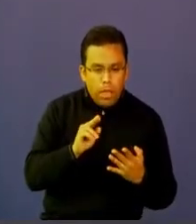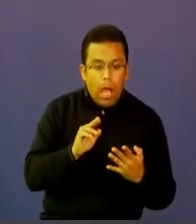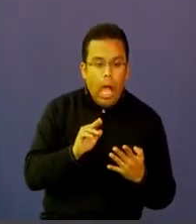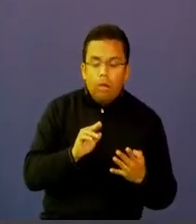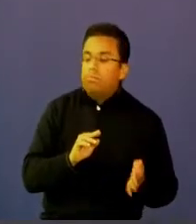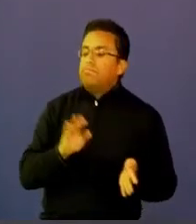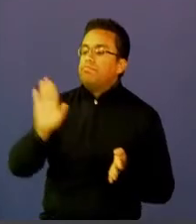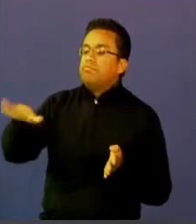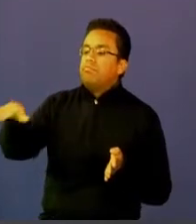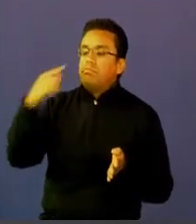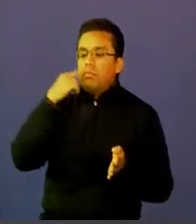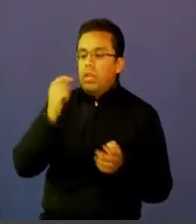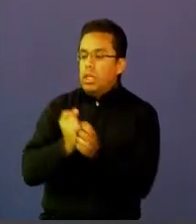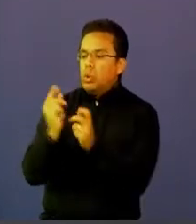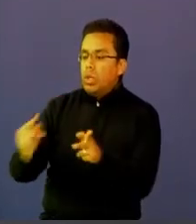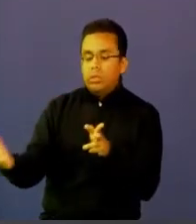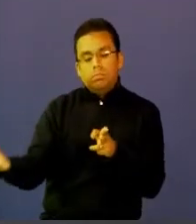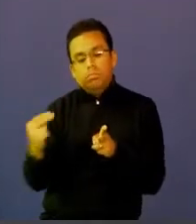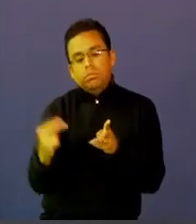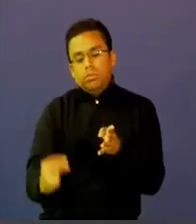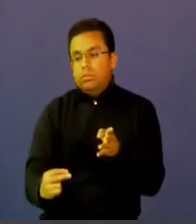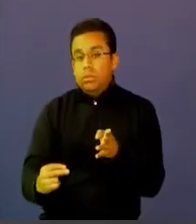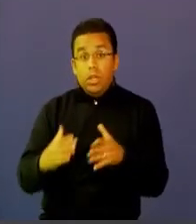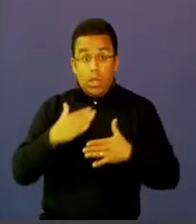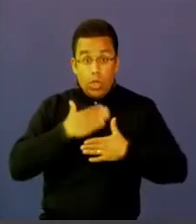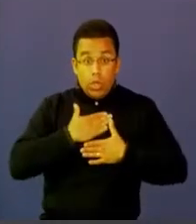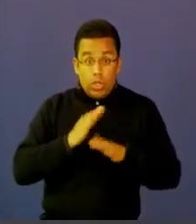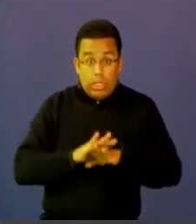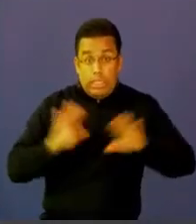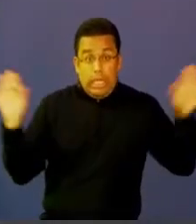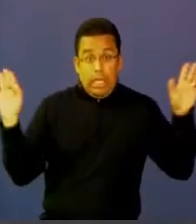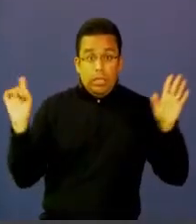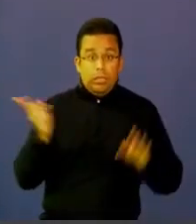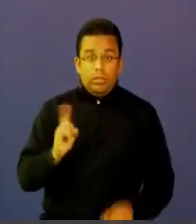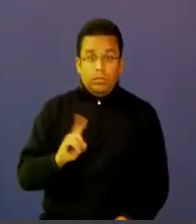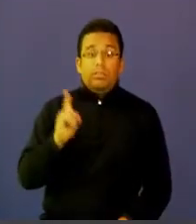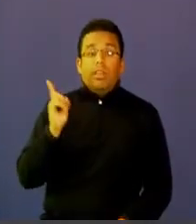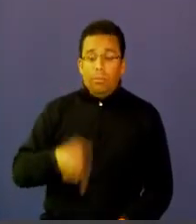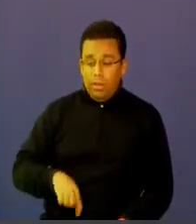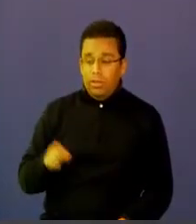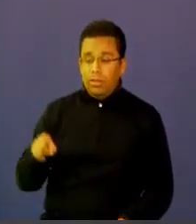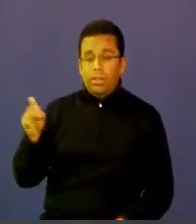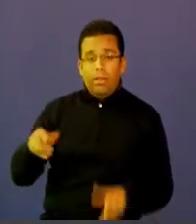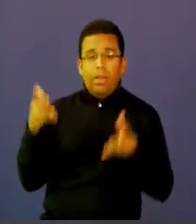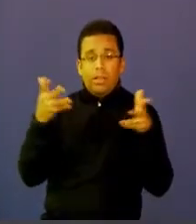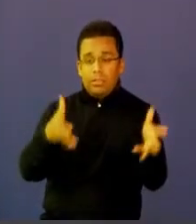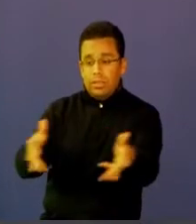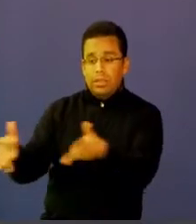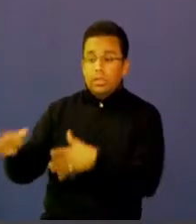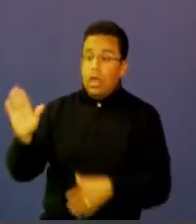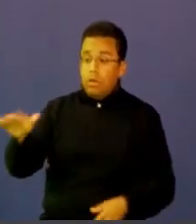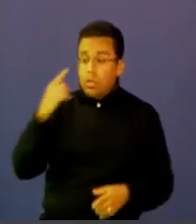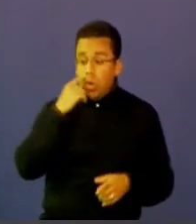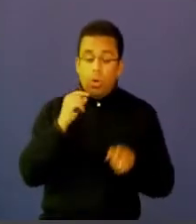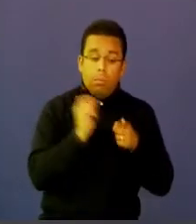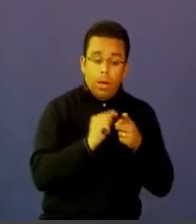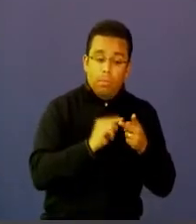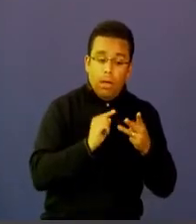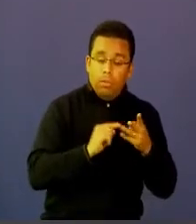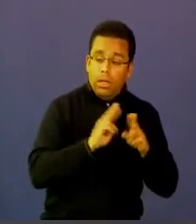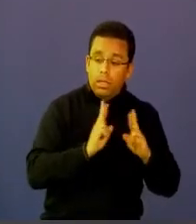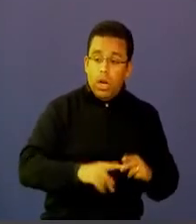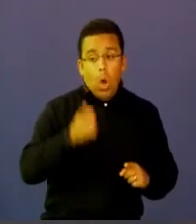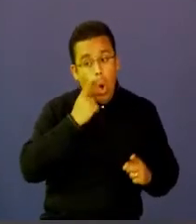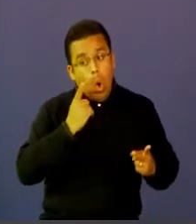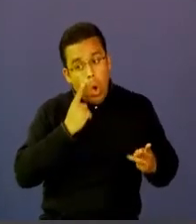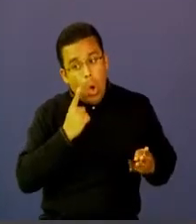competencia deja de ser exclusiva del profesor y pasa a ser también parte del proceso de enseñanza y aprendizaje donde está involucrado